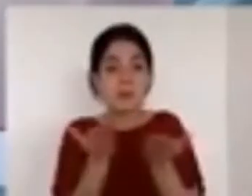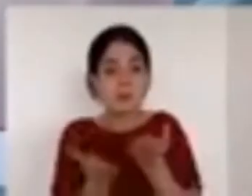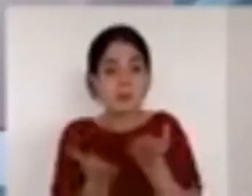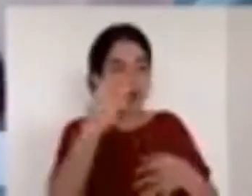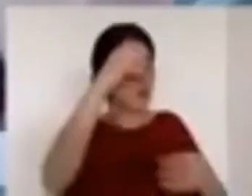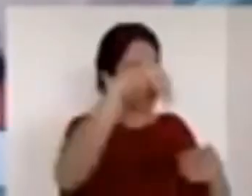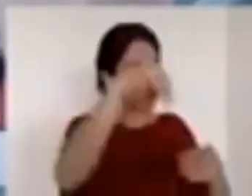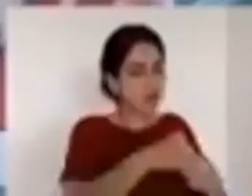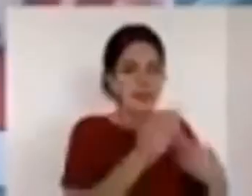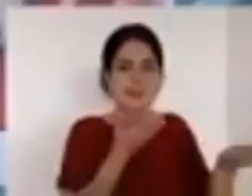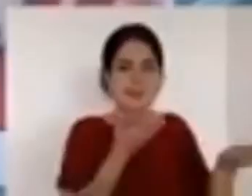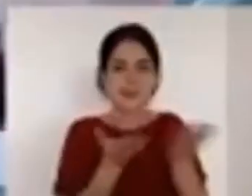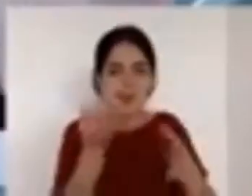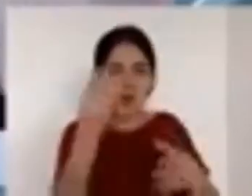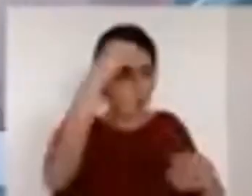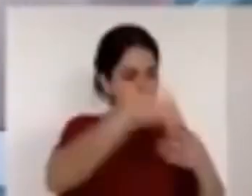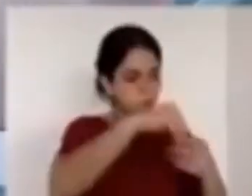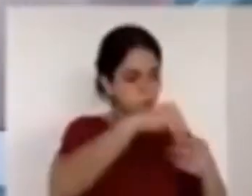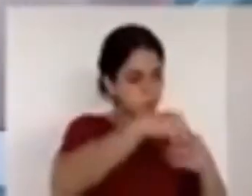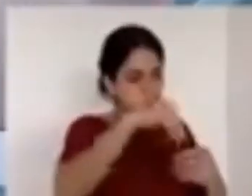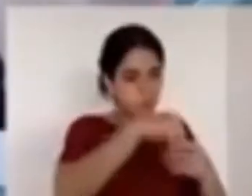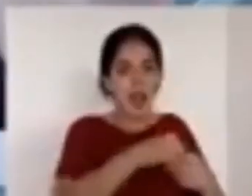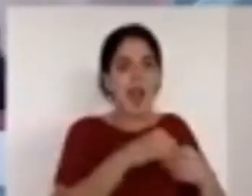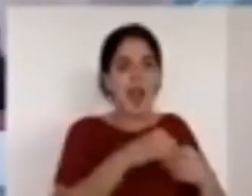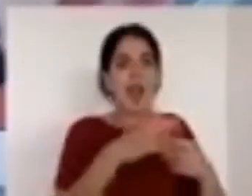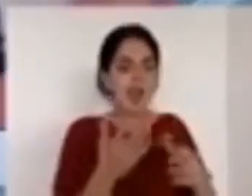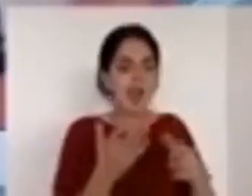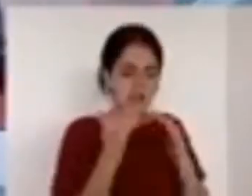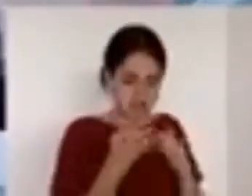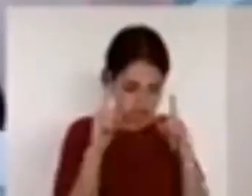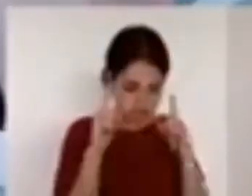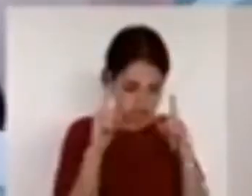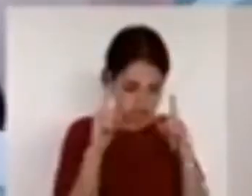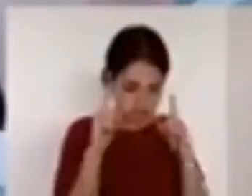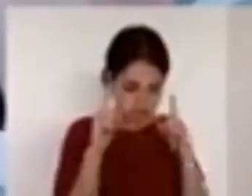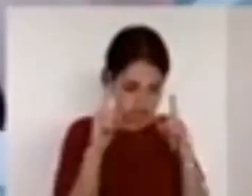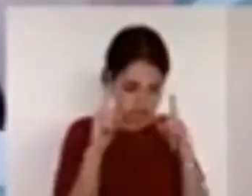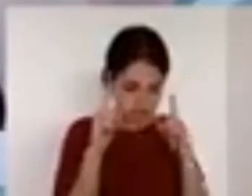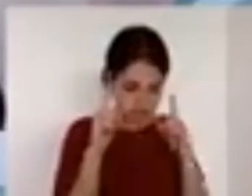misioneros mejores directivos mejores